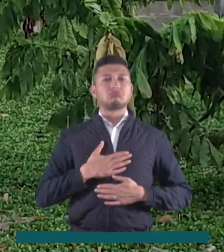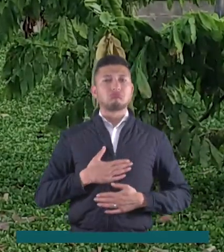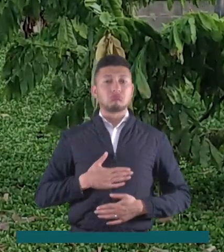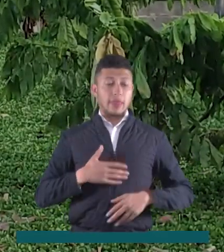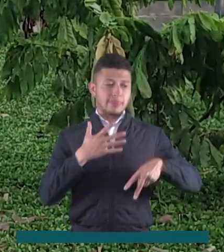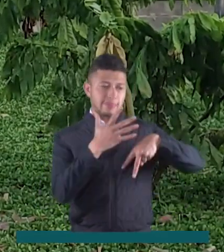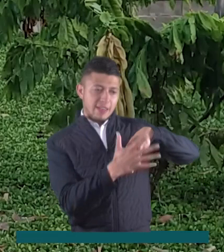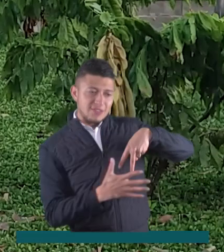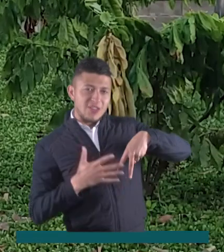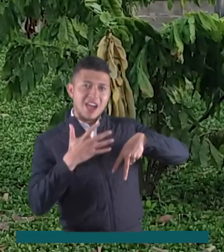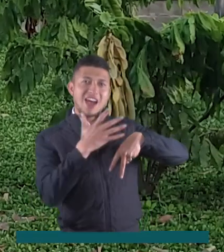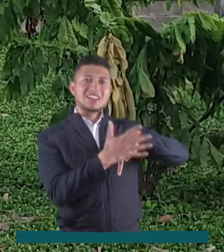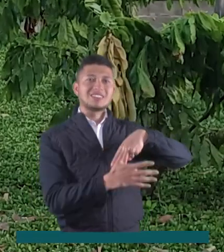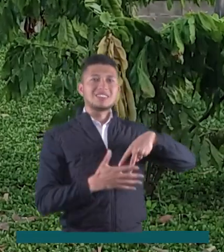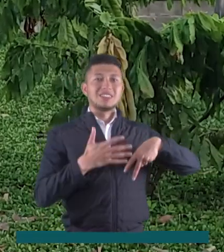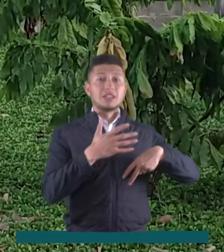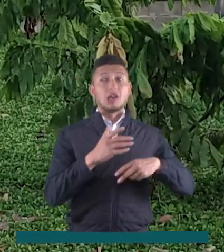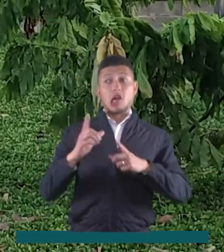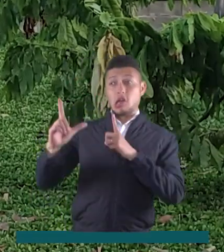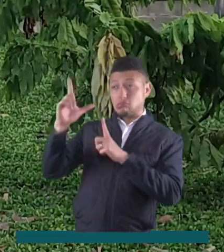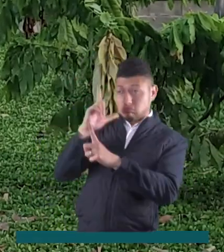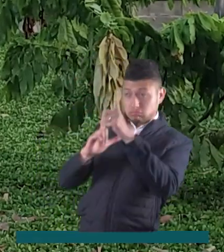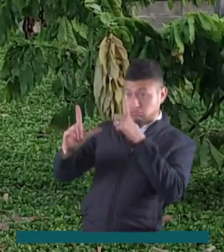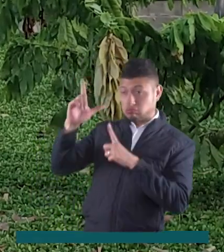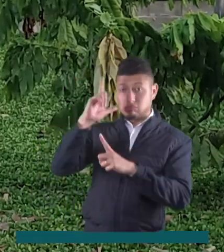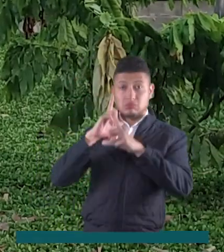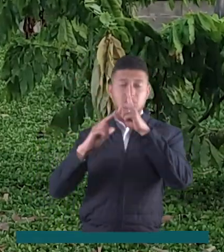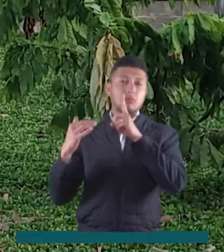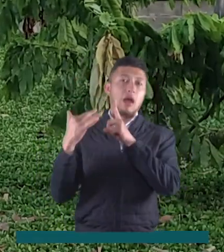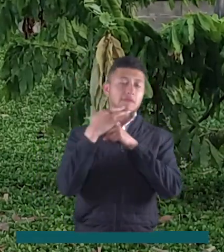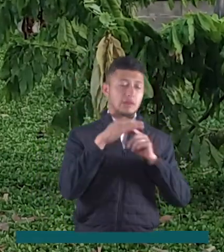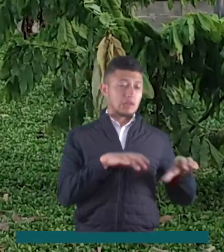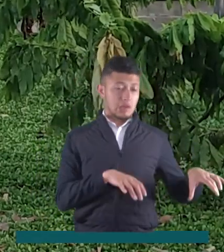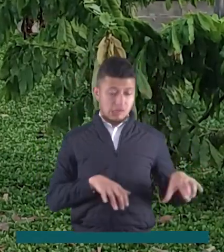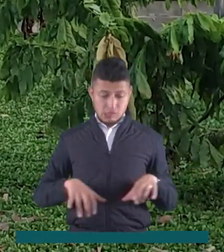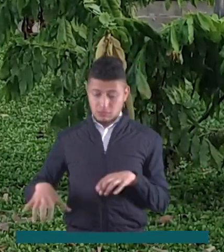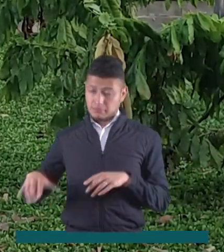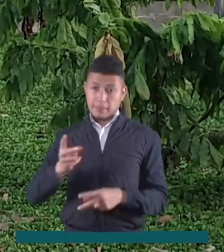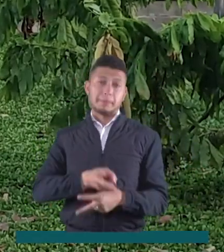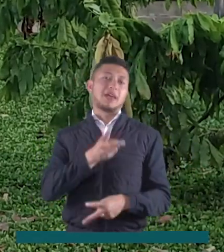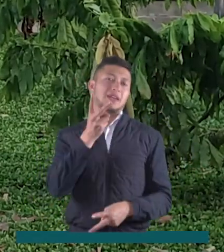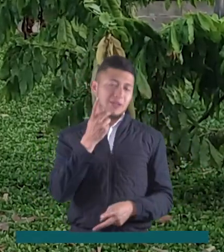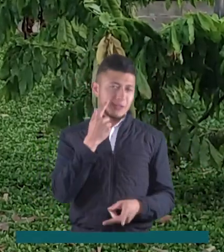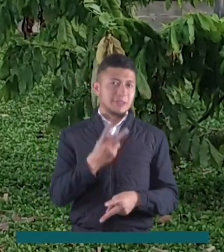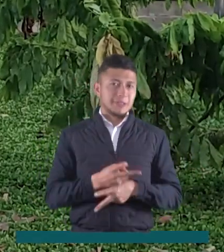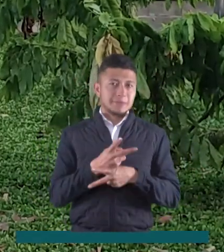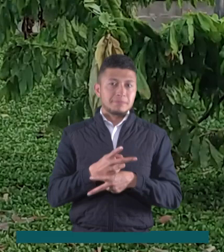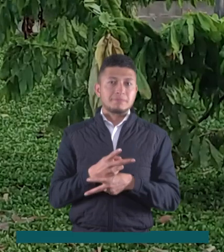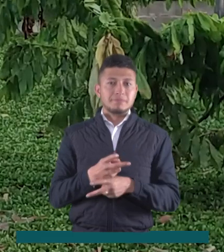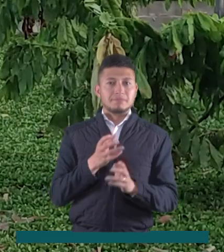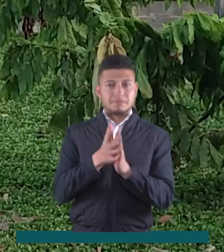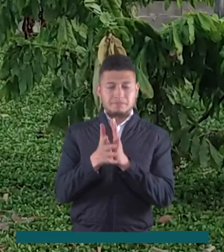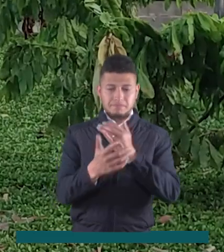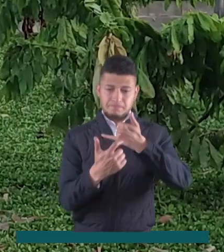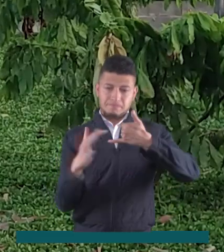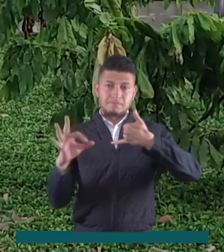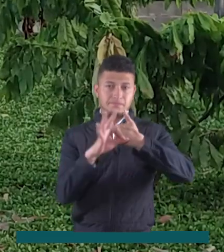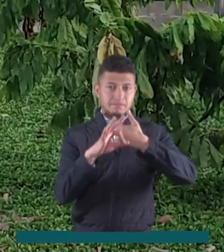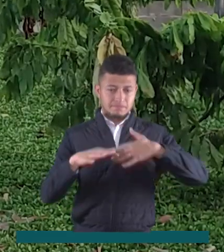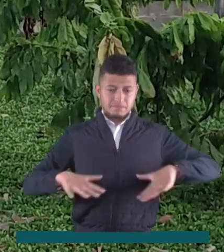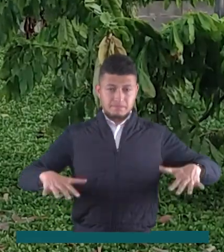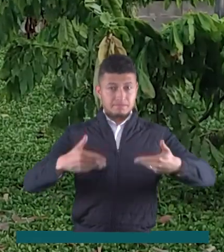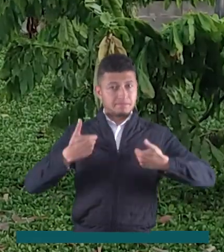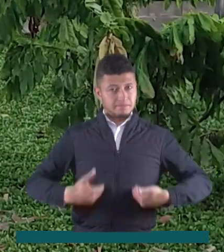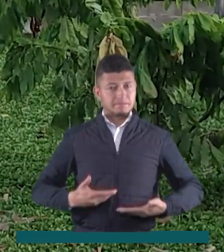personas que a través de los disfraces y de los efectos del alcohol pueden asumir comportamientos peligrosos. Desde San José del Guaviare,